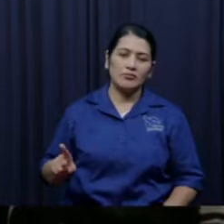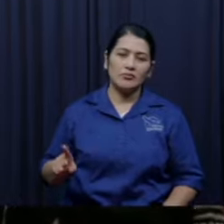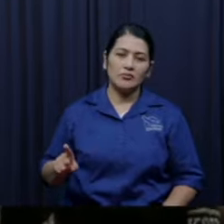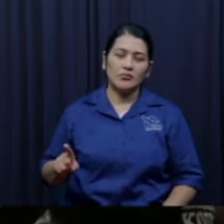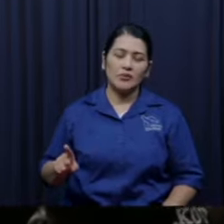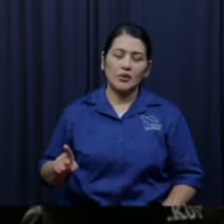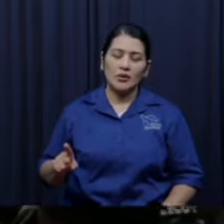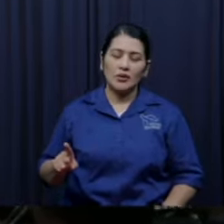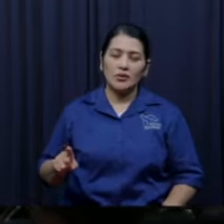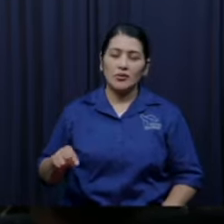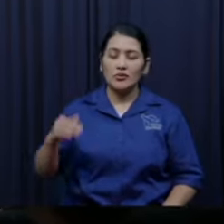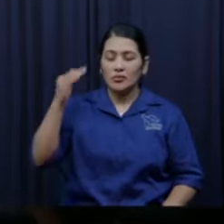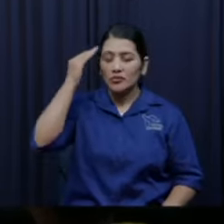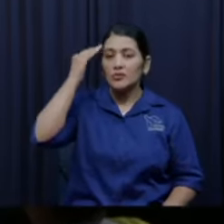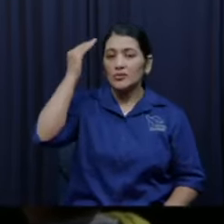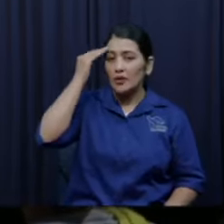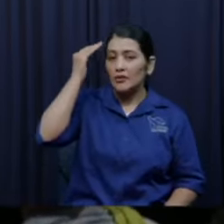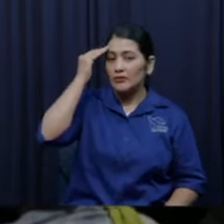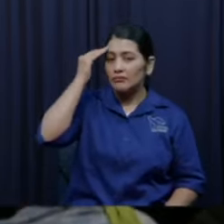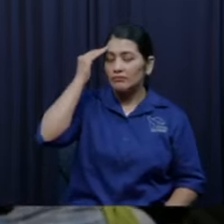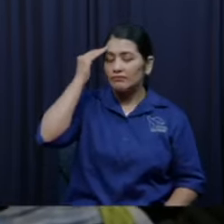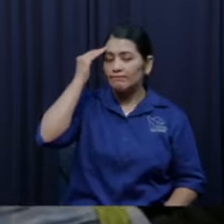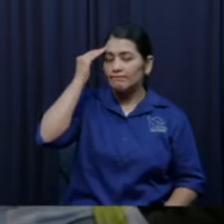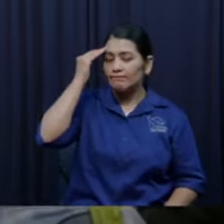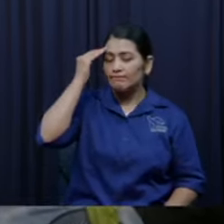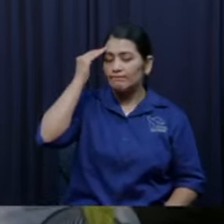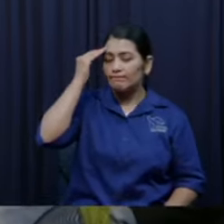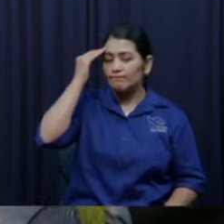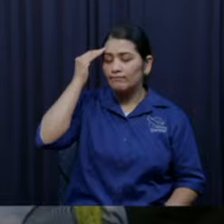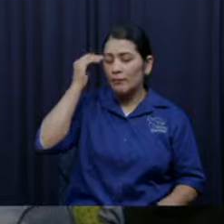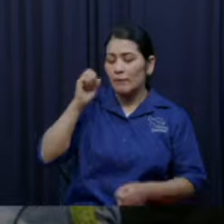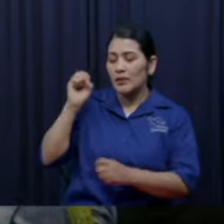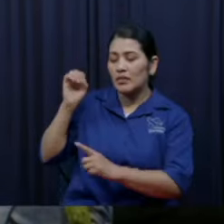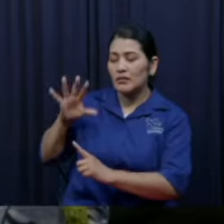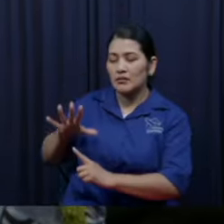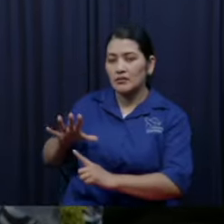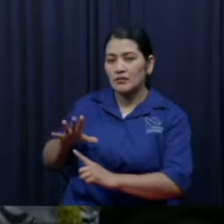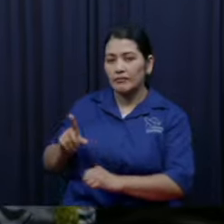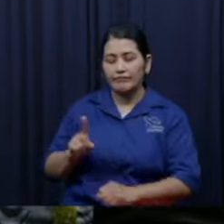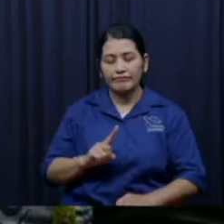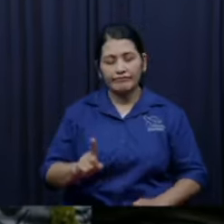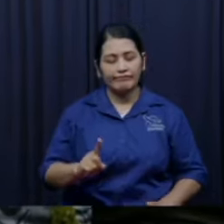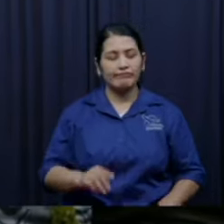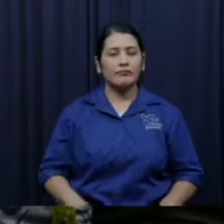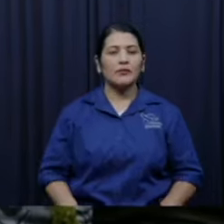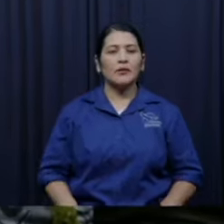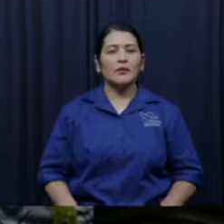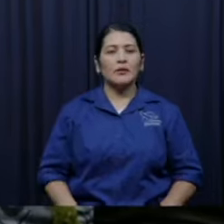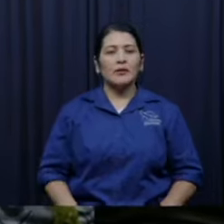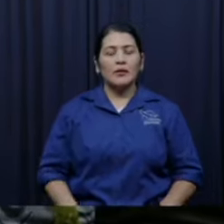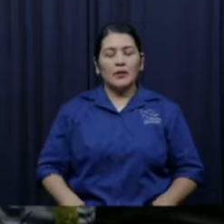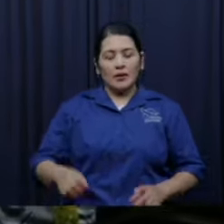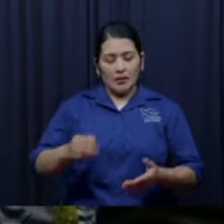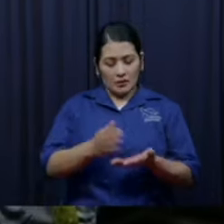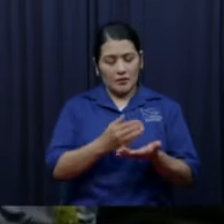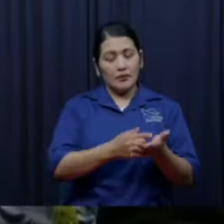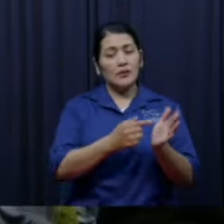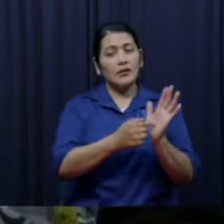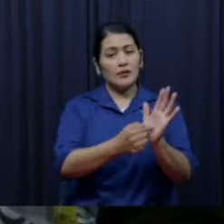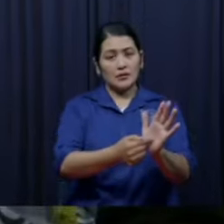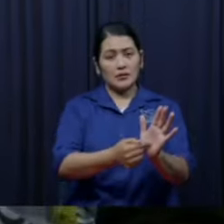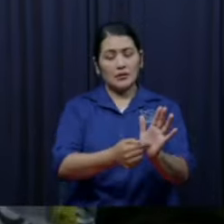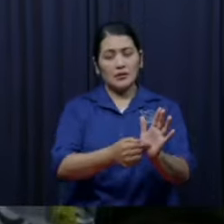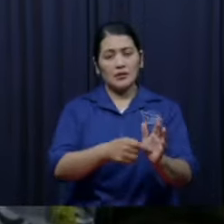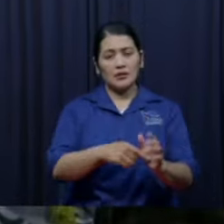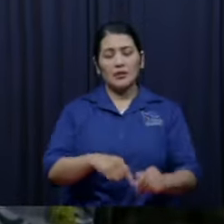enseña con lo poco y dice el que es fiel en lo poco lo voy a poner sobre lo mucho es un principio bíblico teníamos